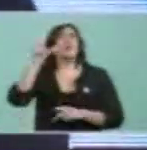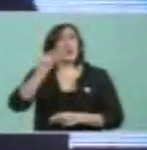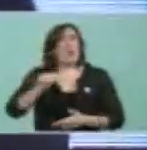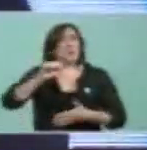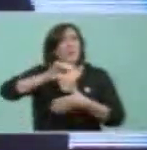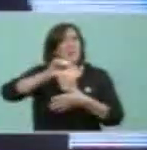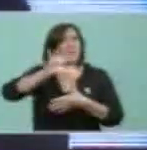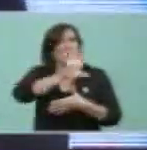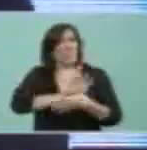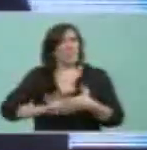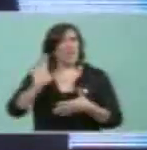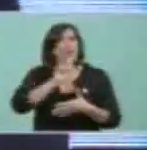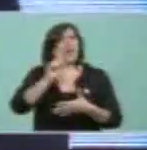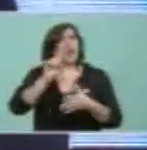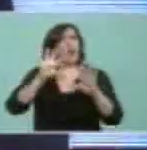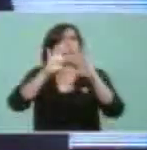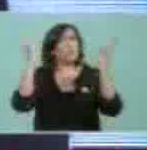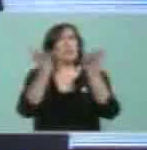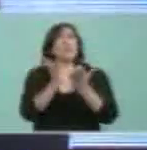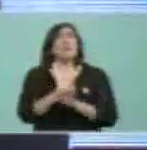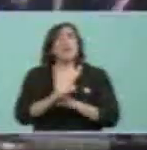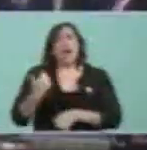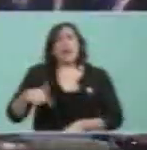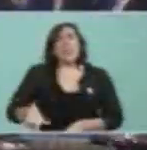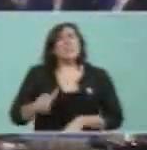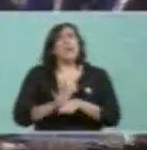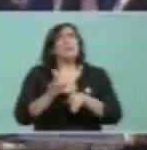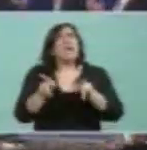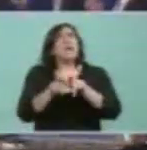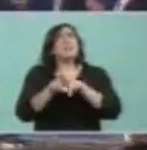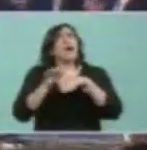Nosotros nos sentimos hermanos de todos los países del mundo.